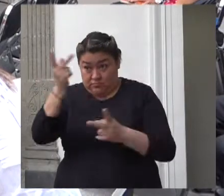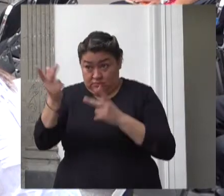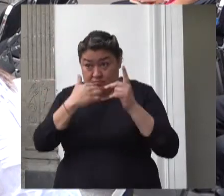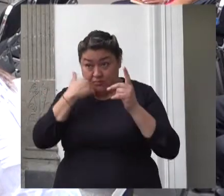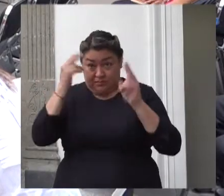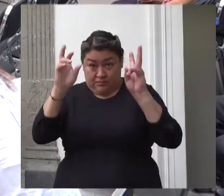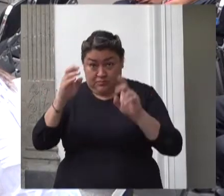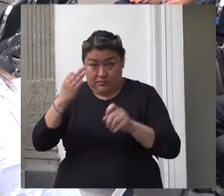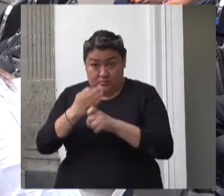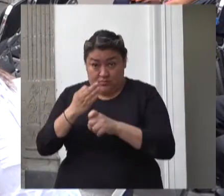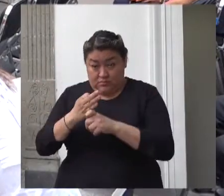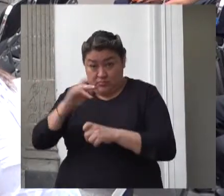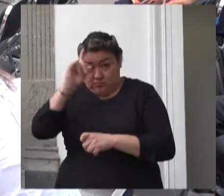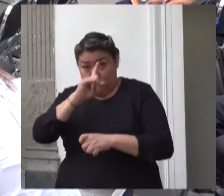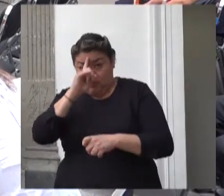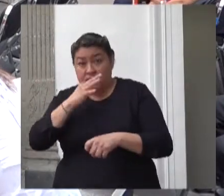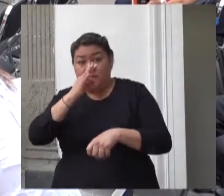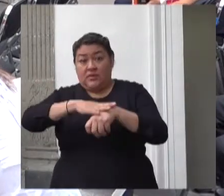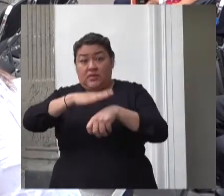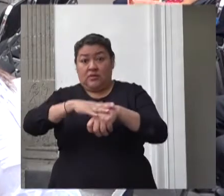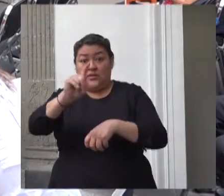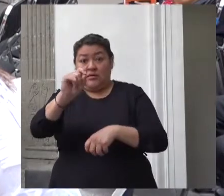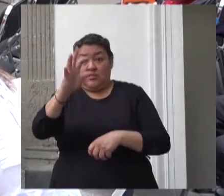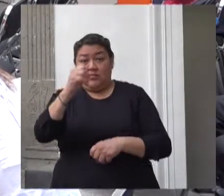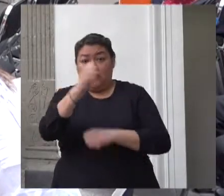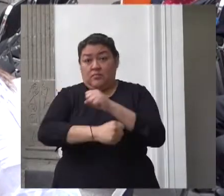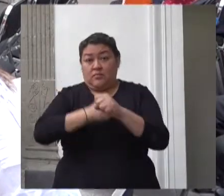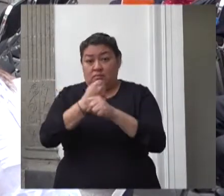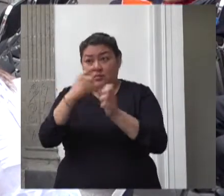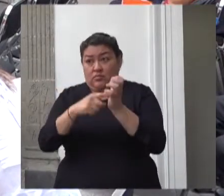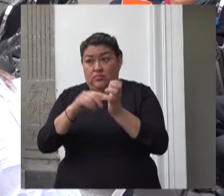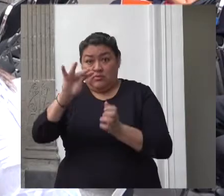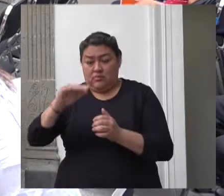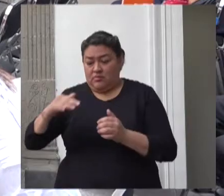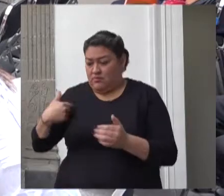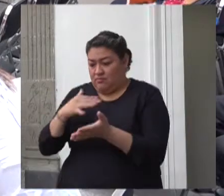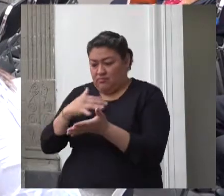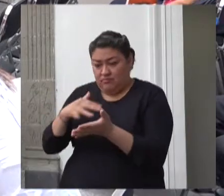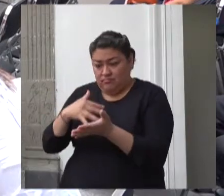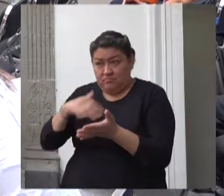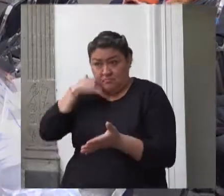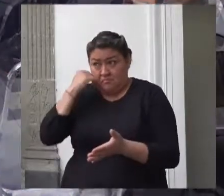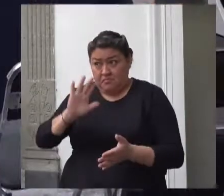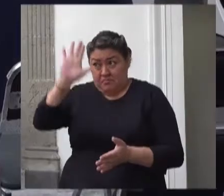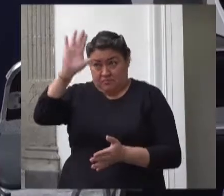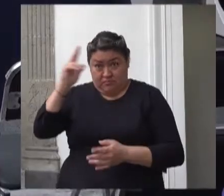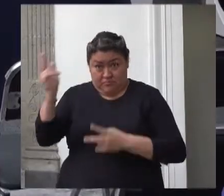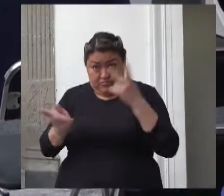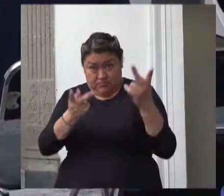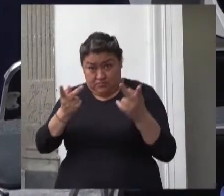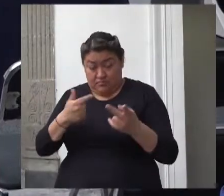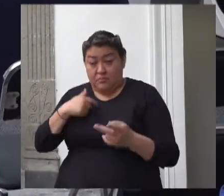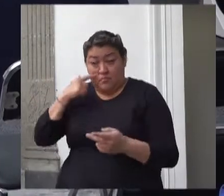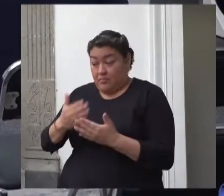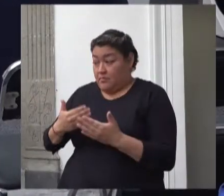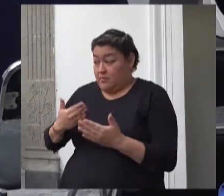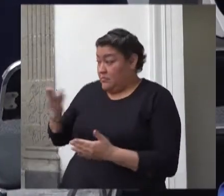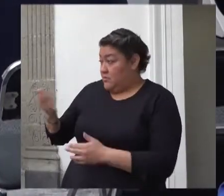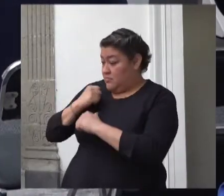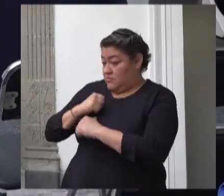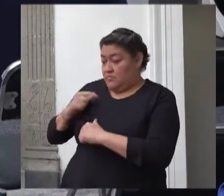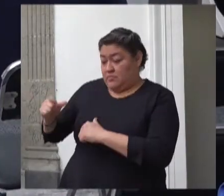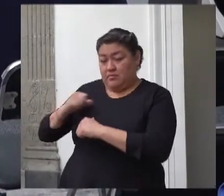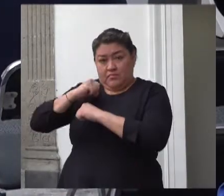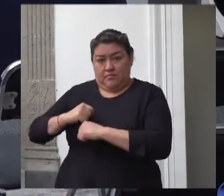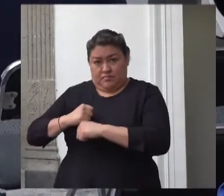a la recomendación 29-2019 que acaba de ser expuesta en este resumen ejecutivo por el primer visitador